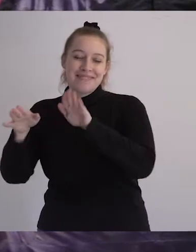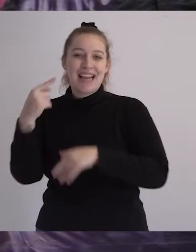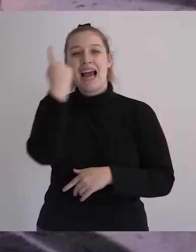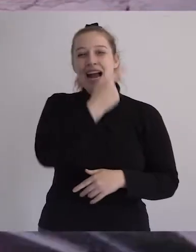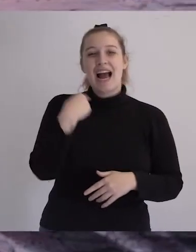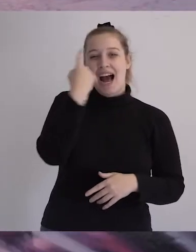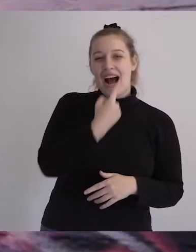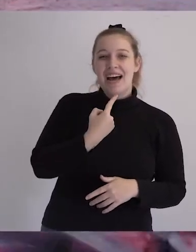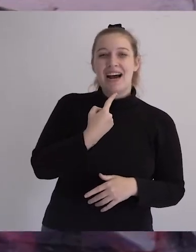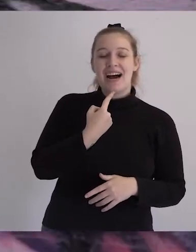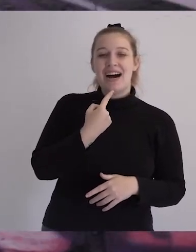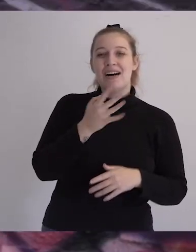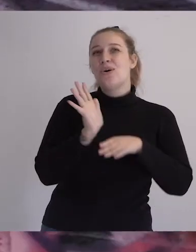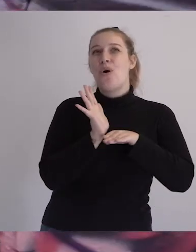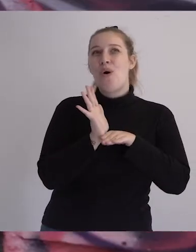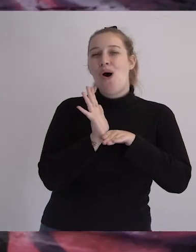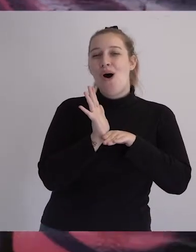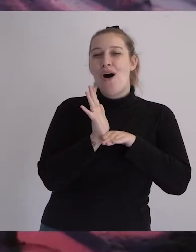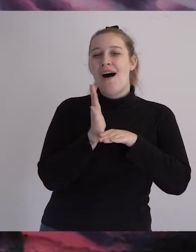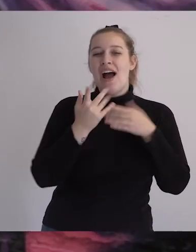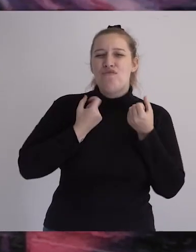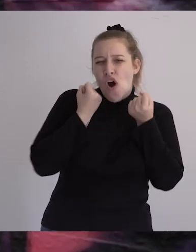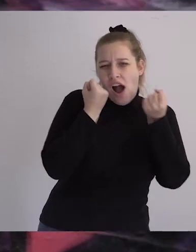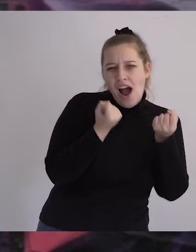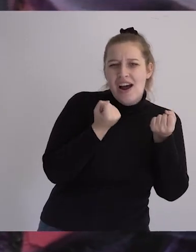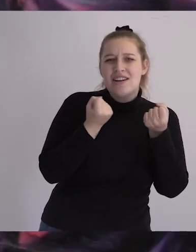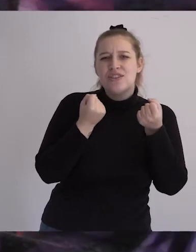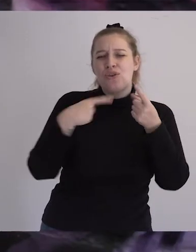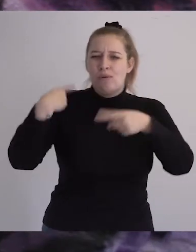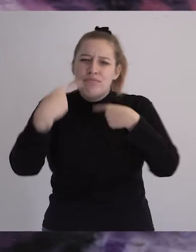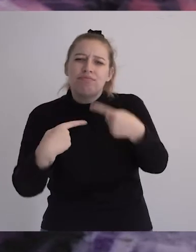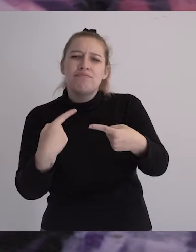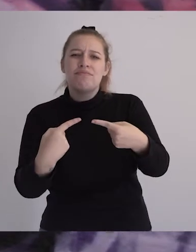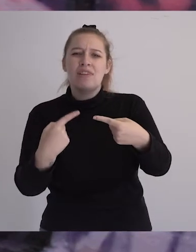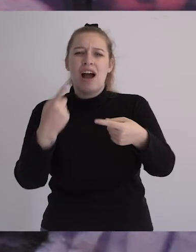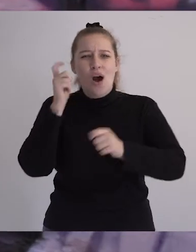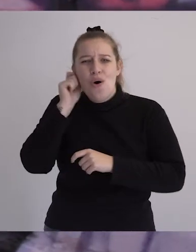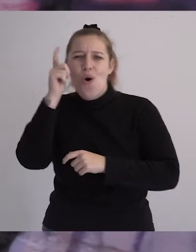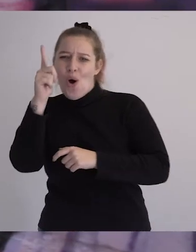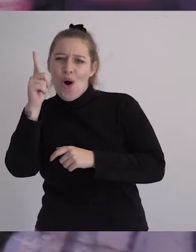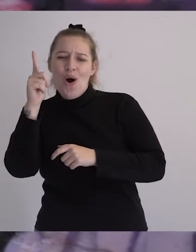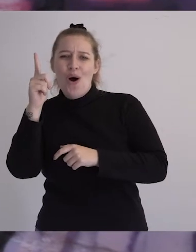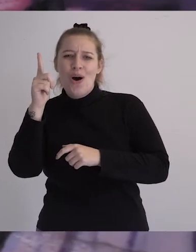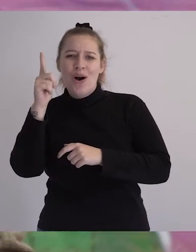esfuerzo, de constancia, logros,